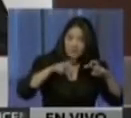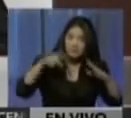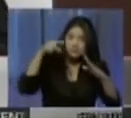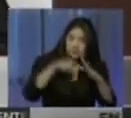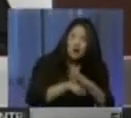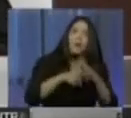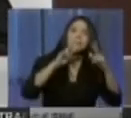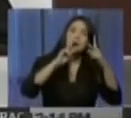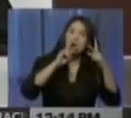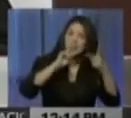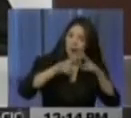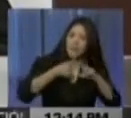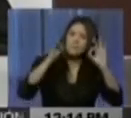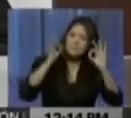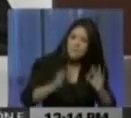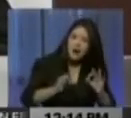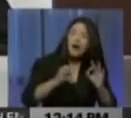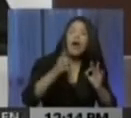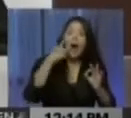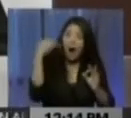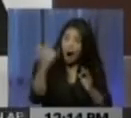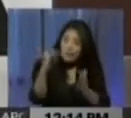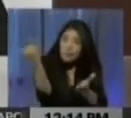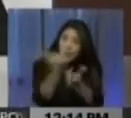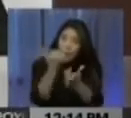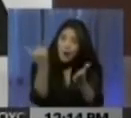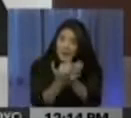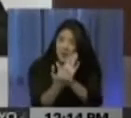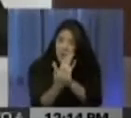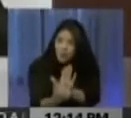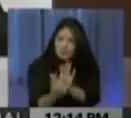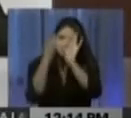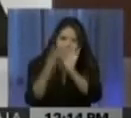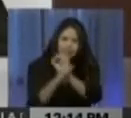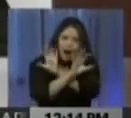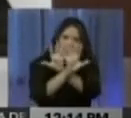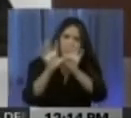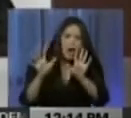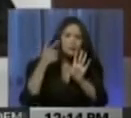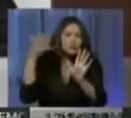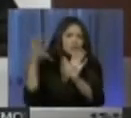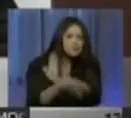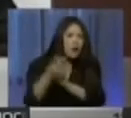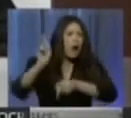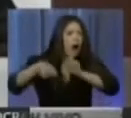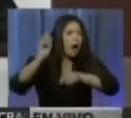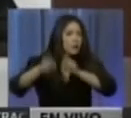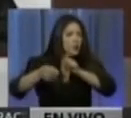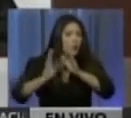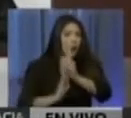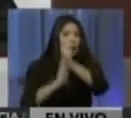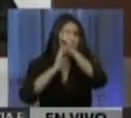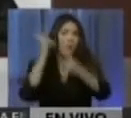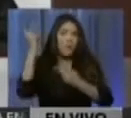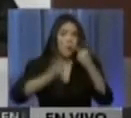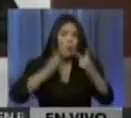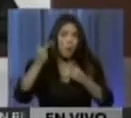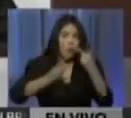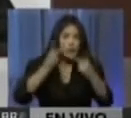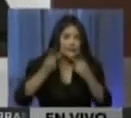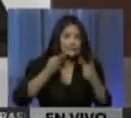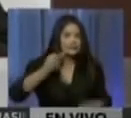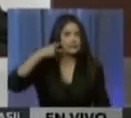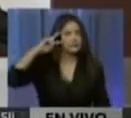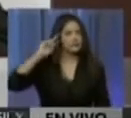la paz de la nación, han arrojado pruebas contundentes sobre la implicación de varios dirigentes políticos de la derecha